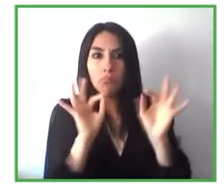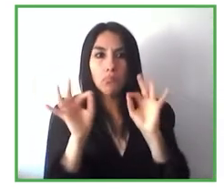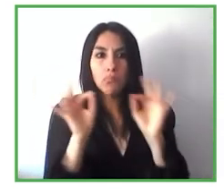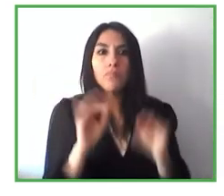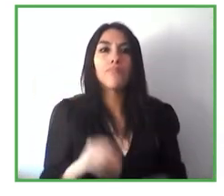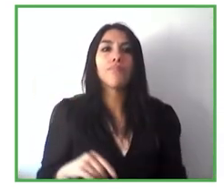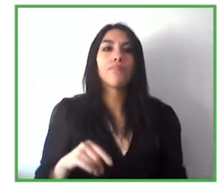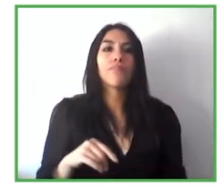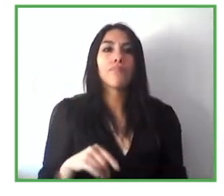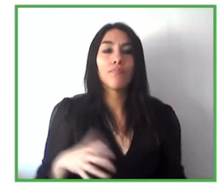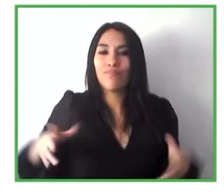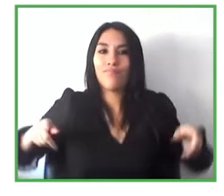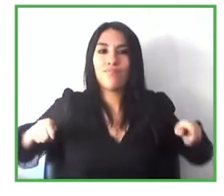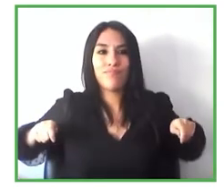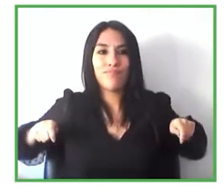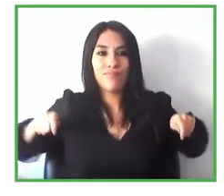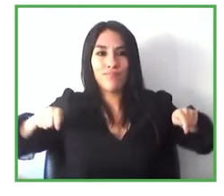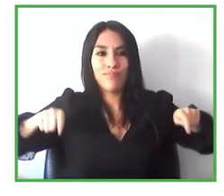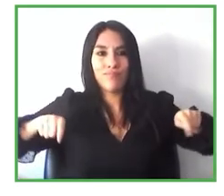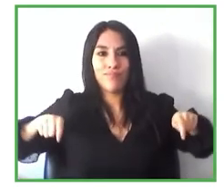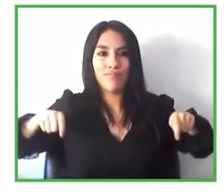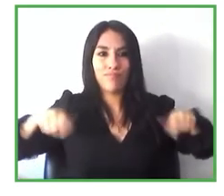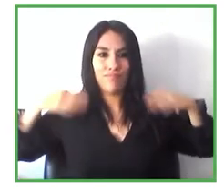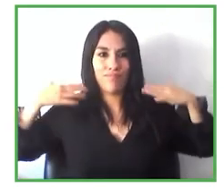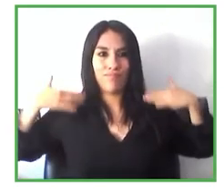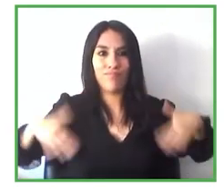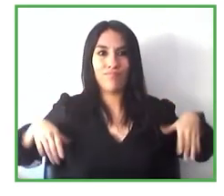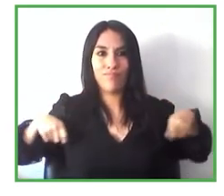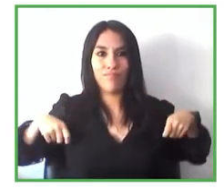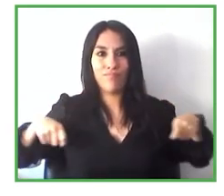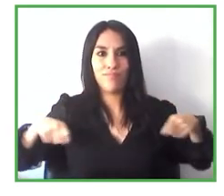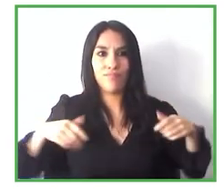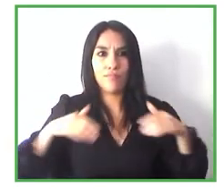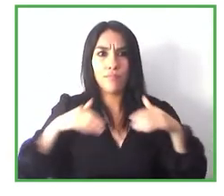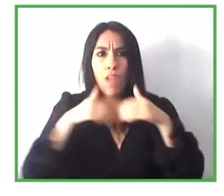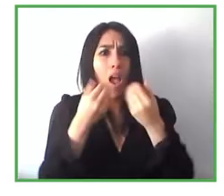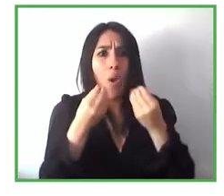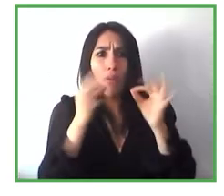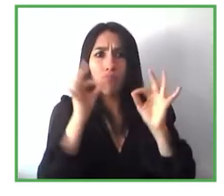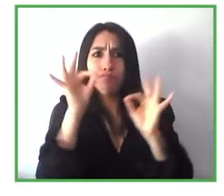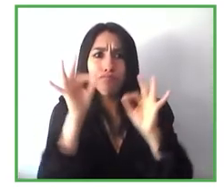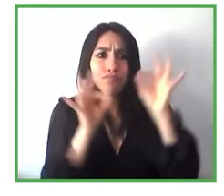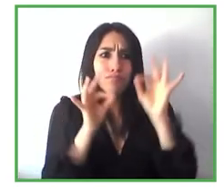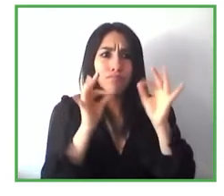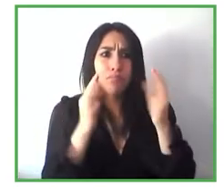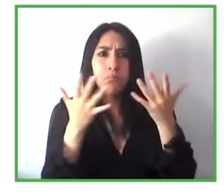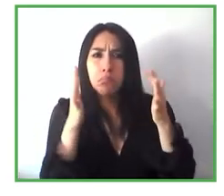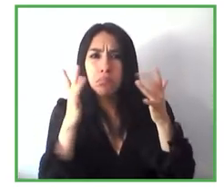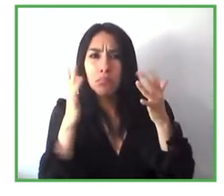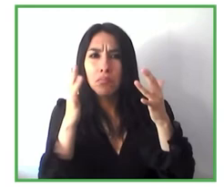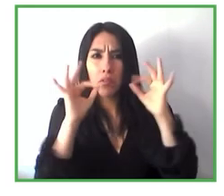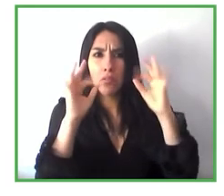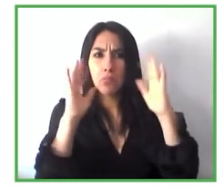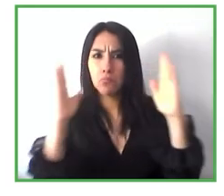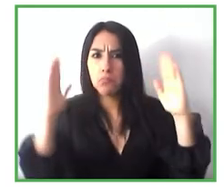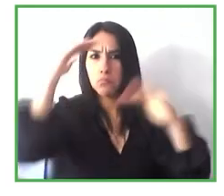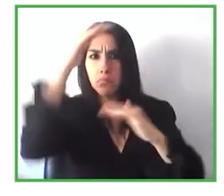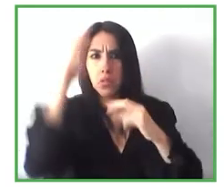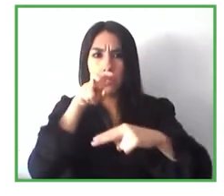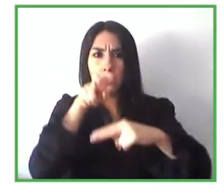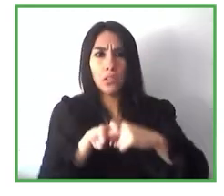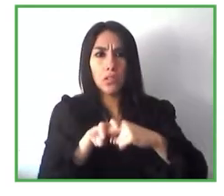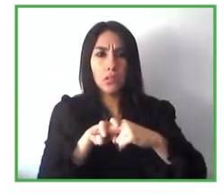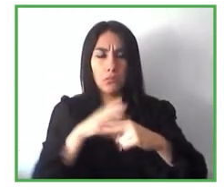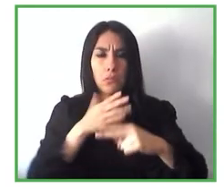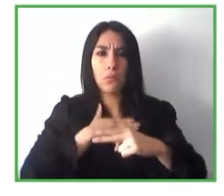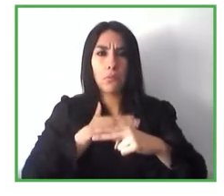exteriores para por ejemplo medir la ergonomía la comodidad de las personas que están pasando pues un tiempo sobre esa sobre